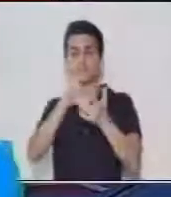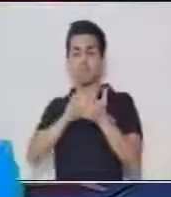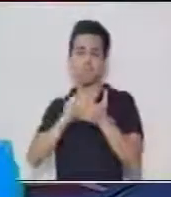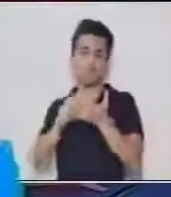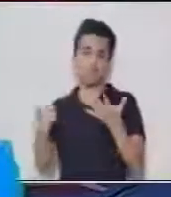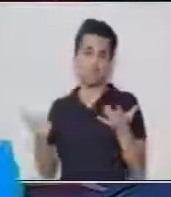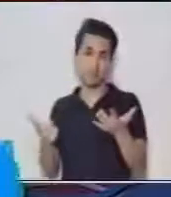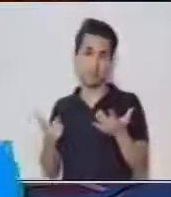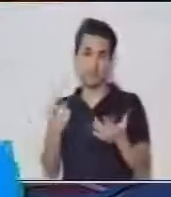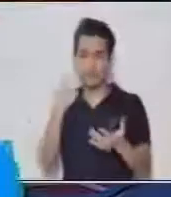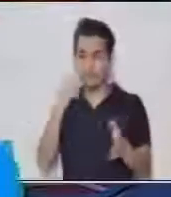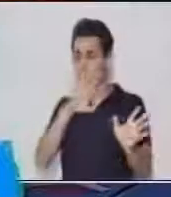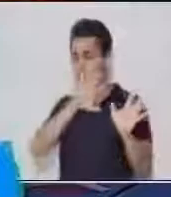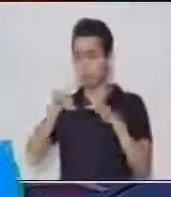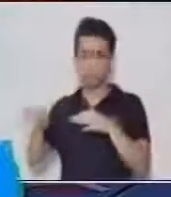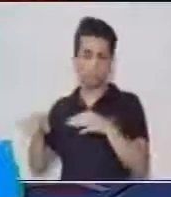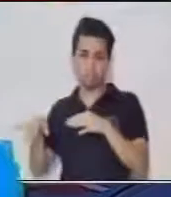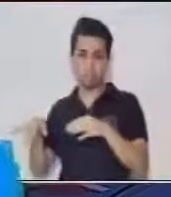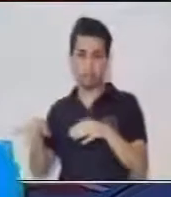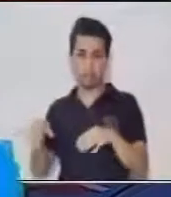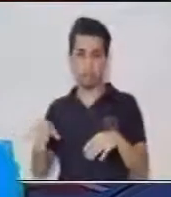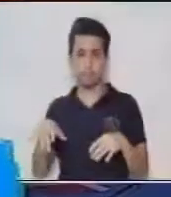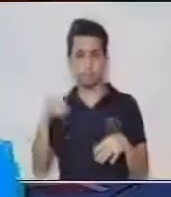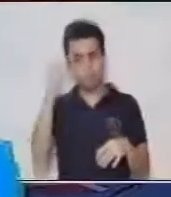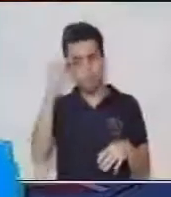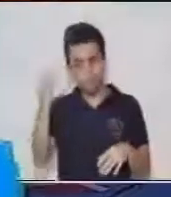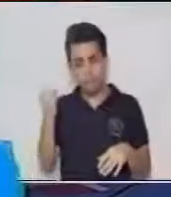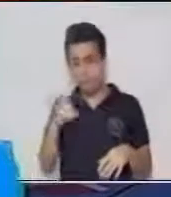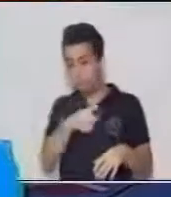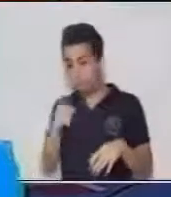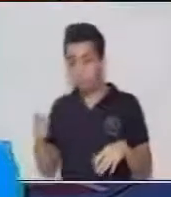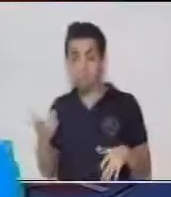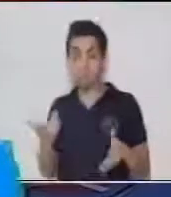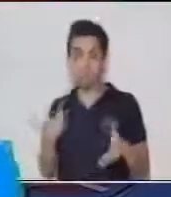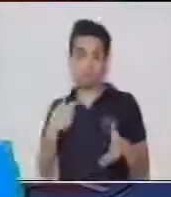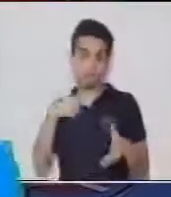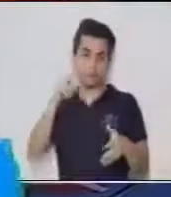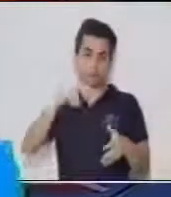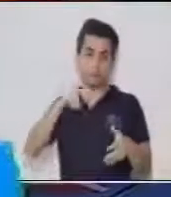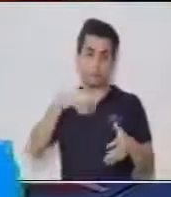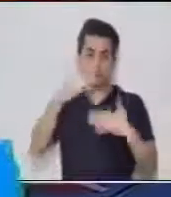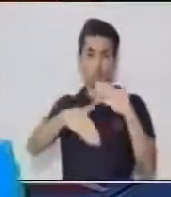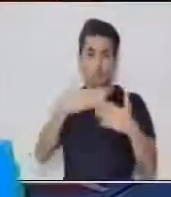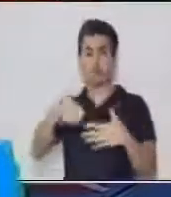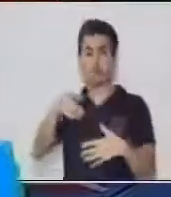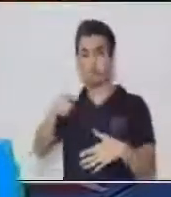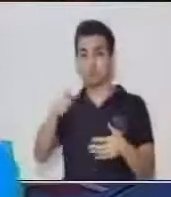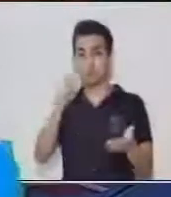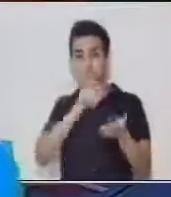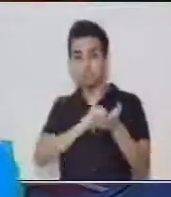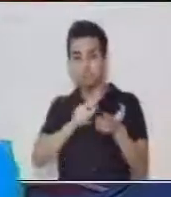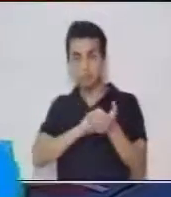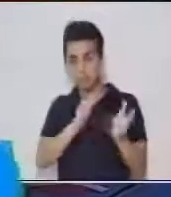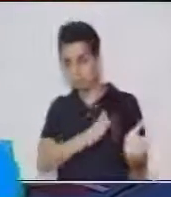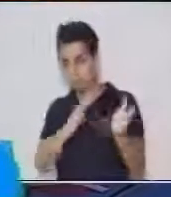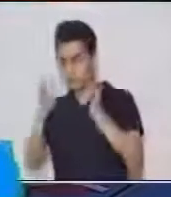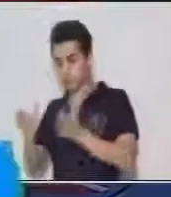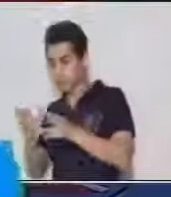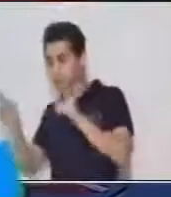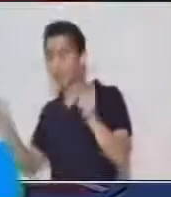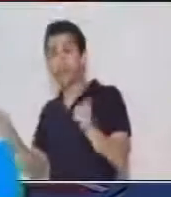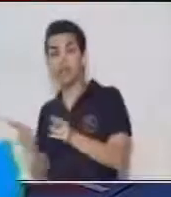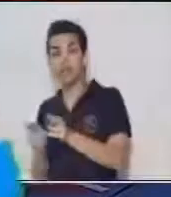va a omitir estas ideas principales que al final que usted empiece a realizar, a redactar